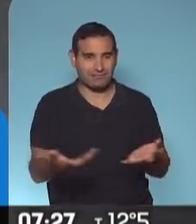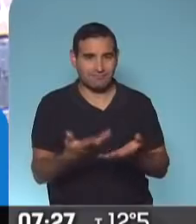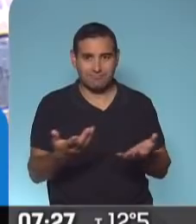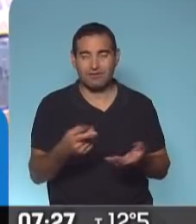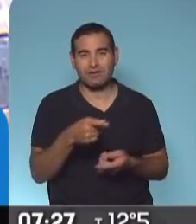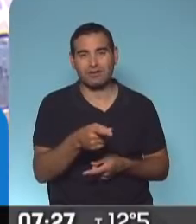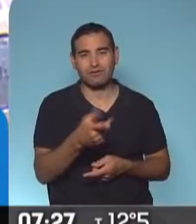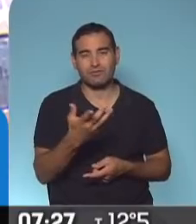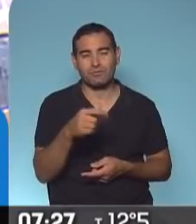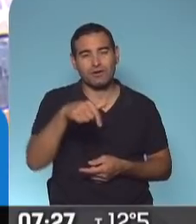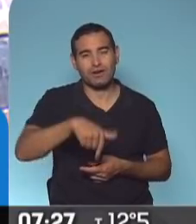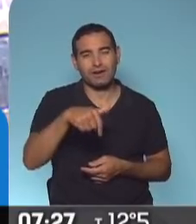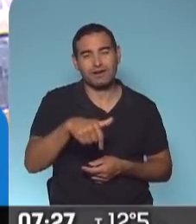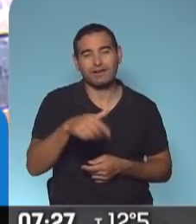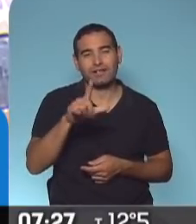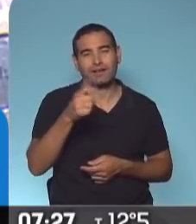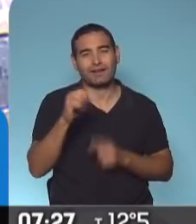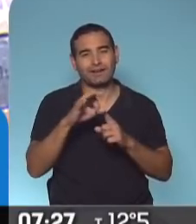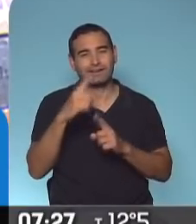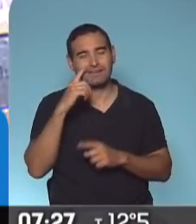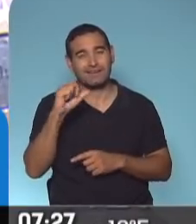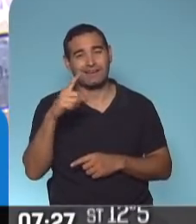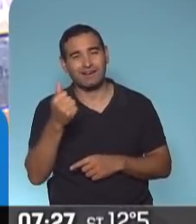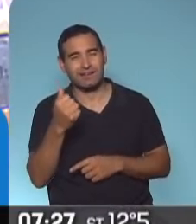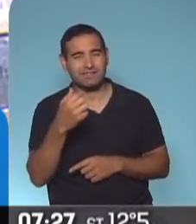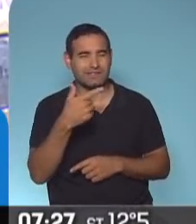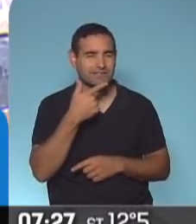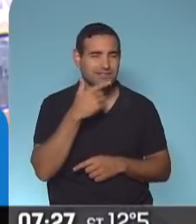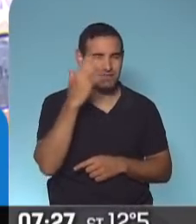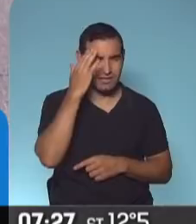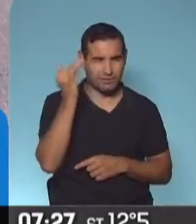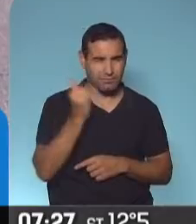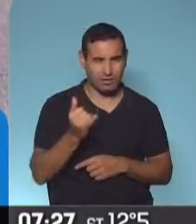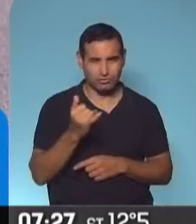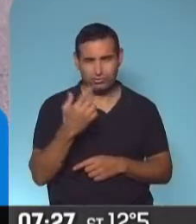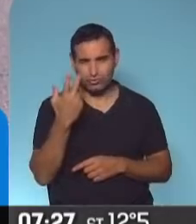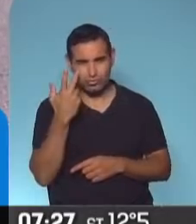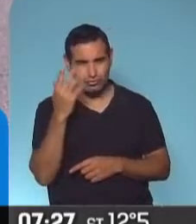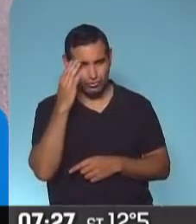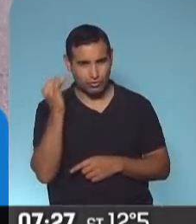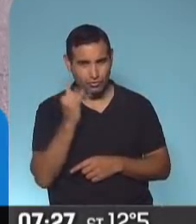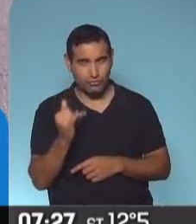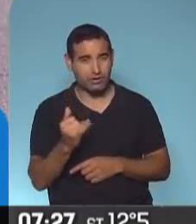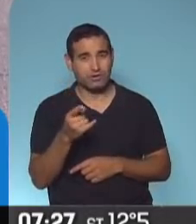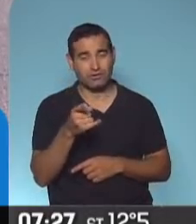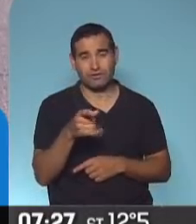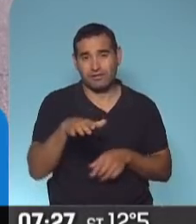aproximadamente acá, en ciudad de La Quiaca, el 17 de marzo, 17, 18, estuvieron un día,